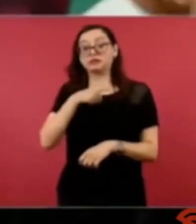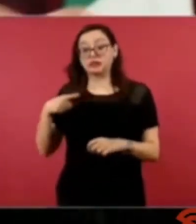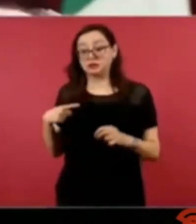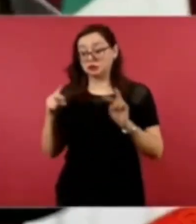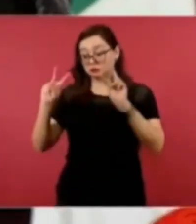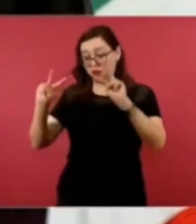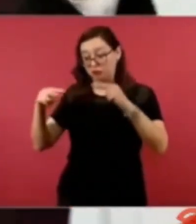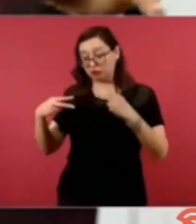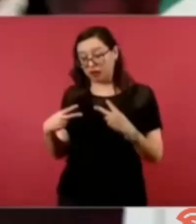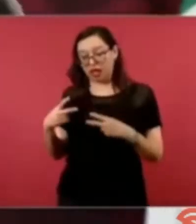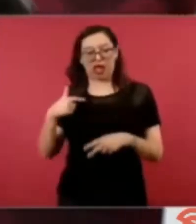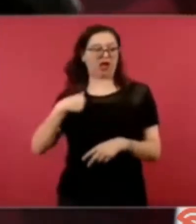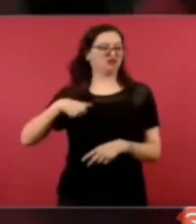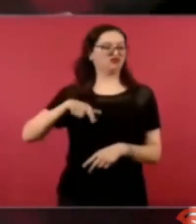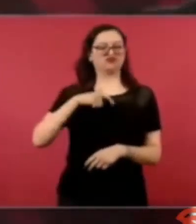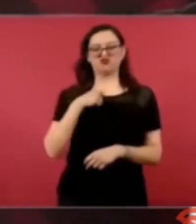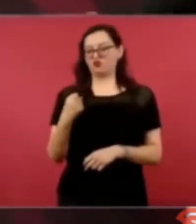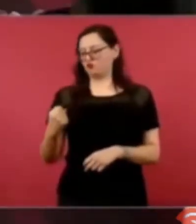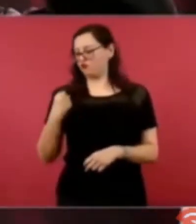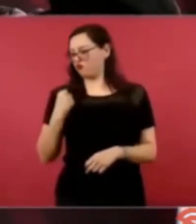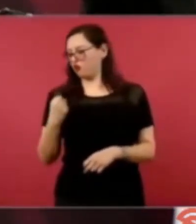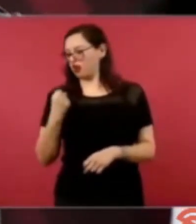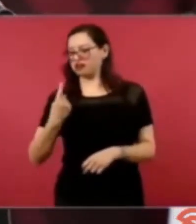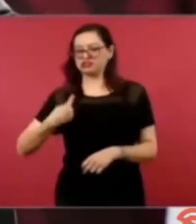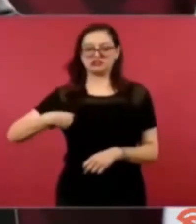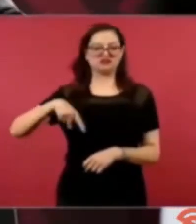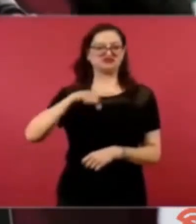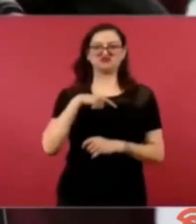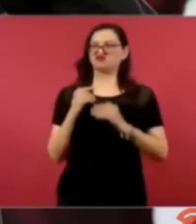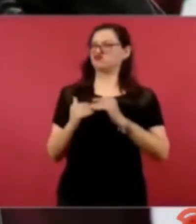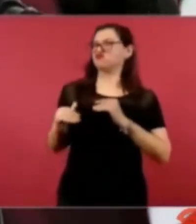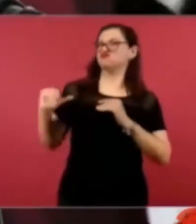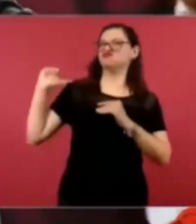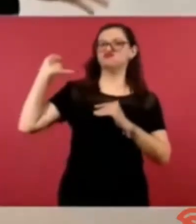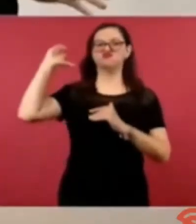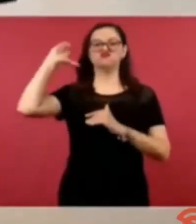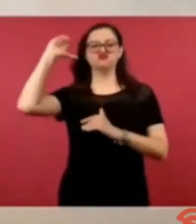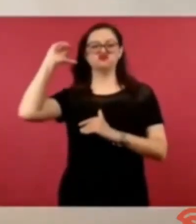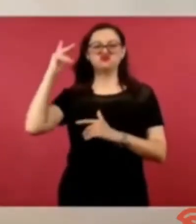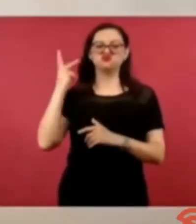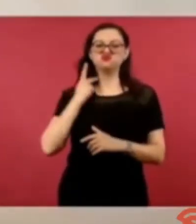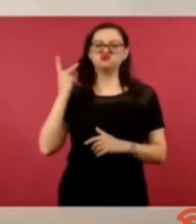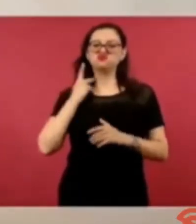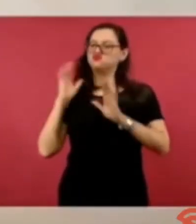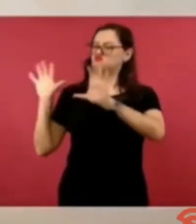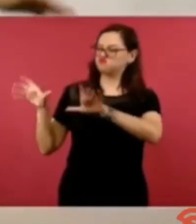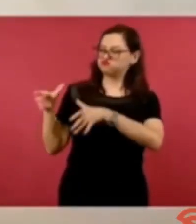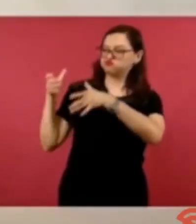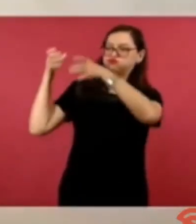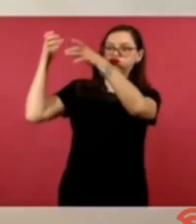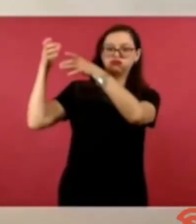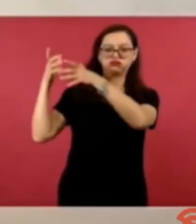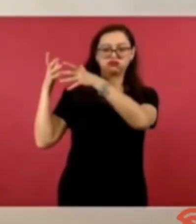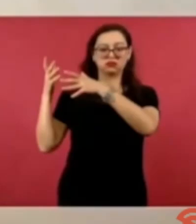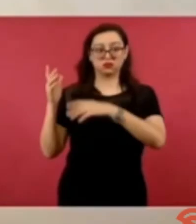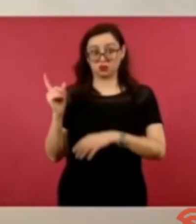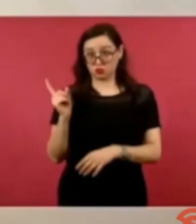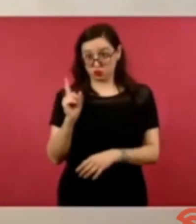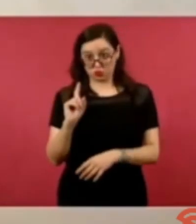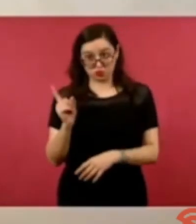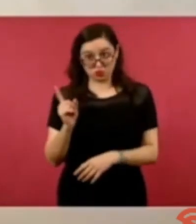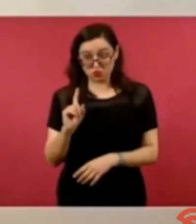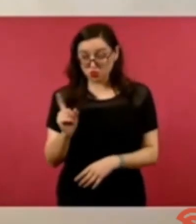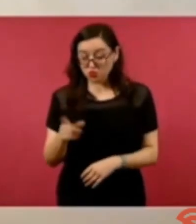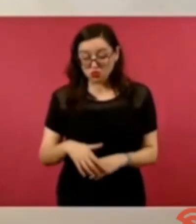de que ya son los parlamentarios los políticos y le den la espalda al pueblo